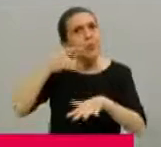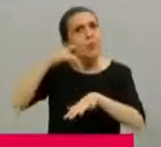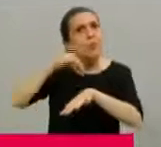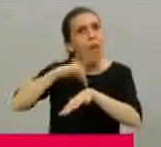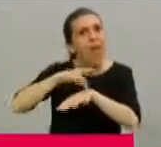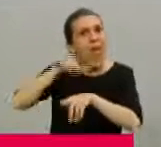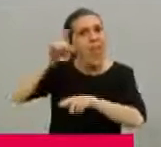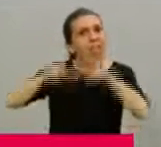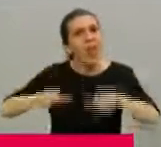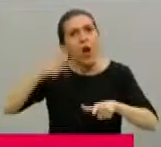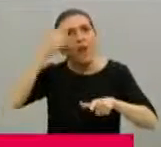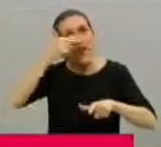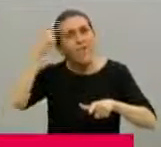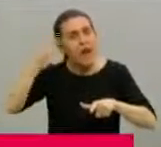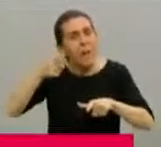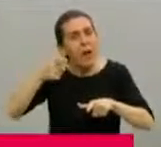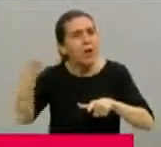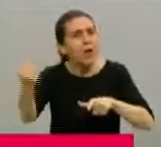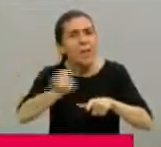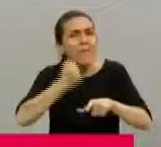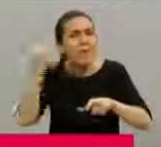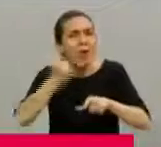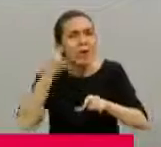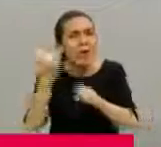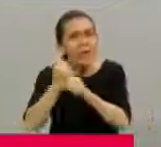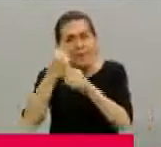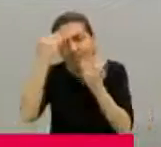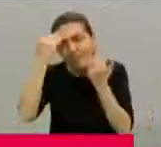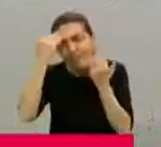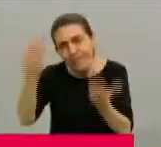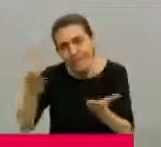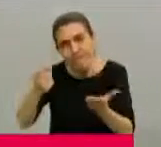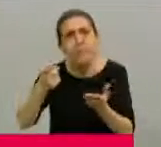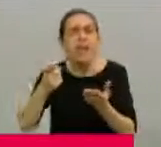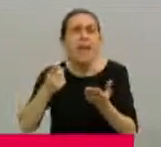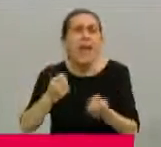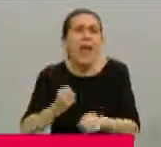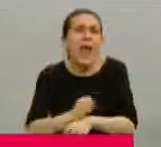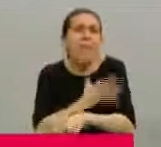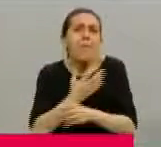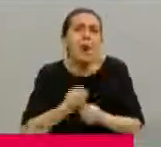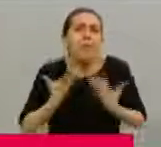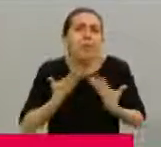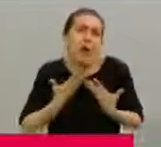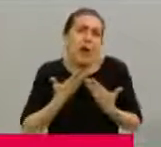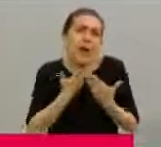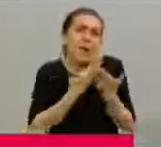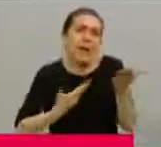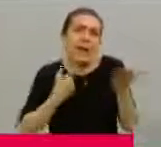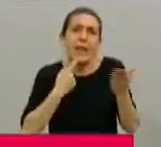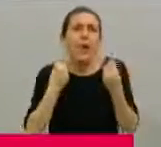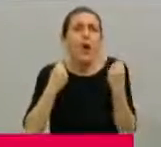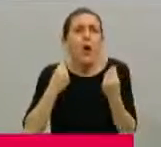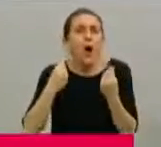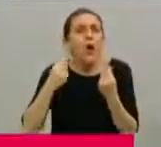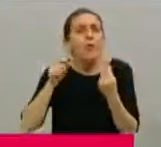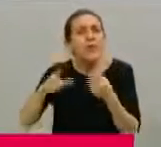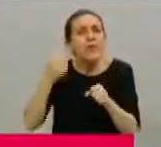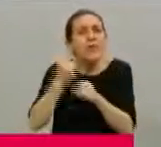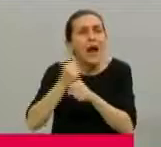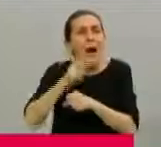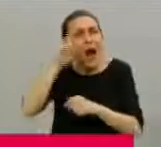enfermeros, de los trabajadores de la salud. Es realmente emocionante, Presidente, ver cómo se trabaja con el